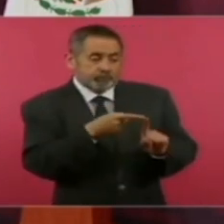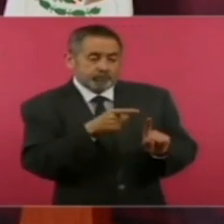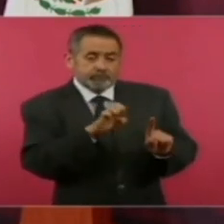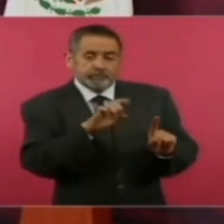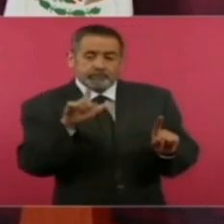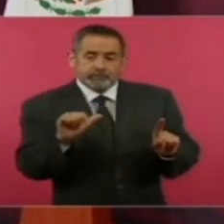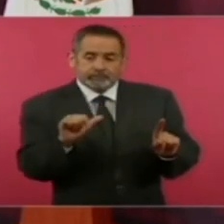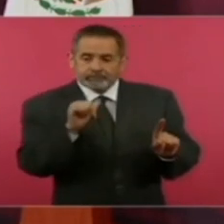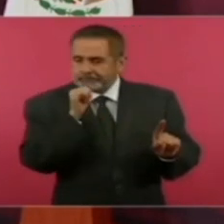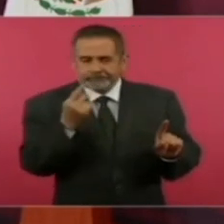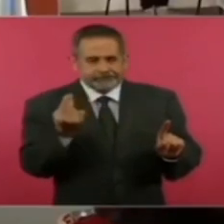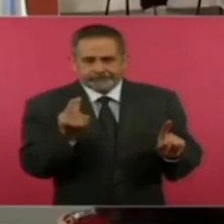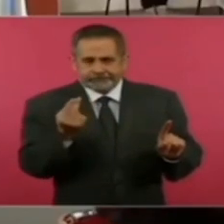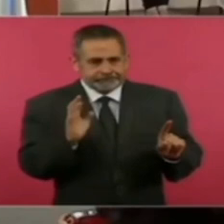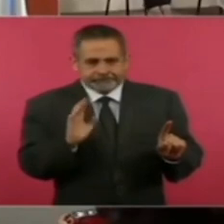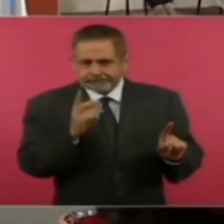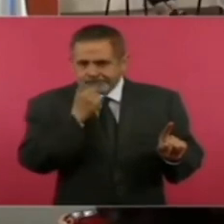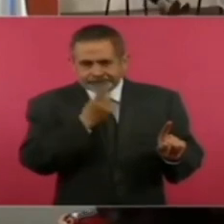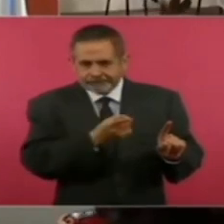pero ya